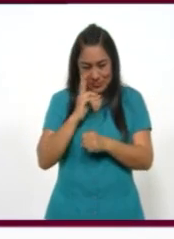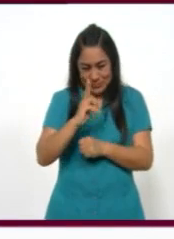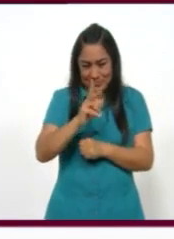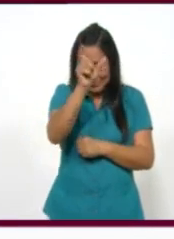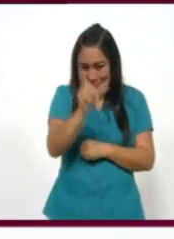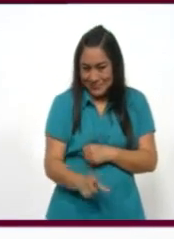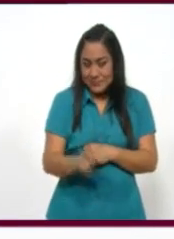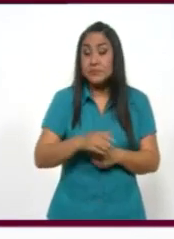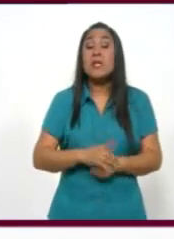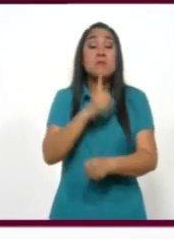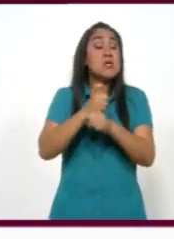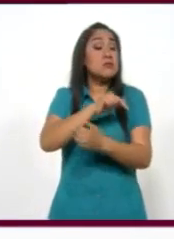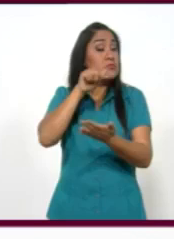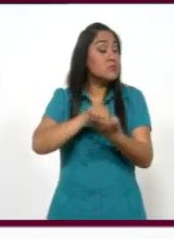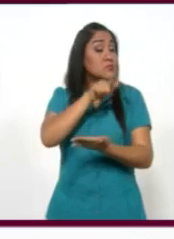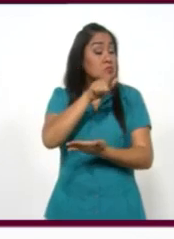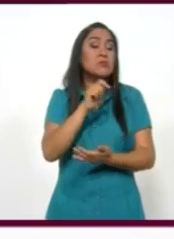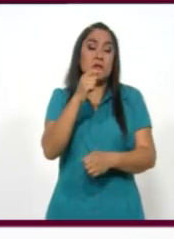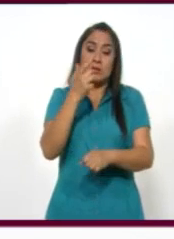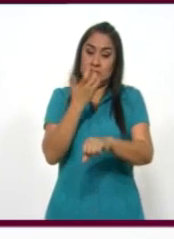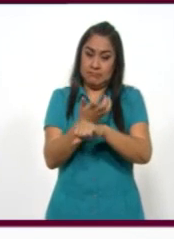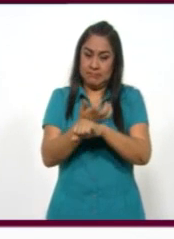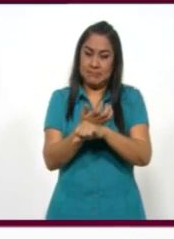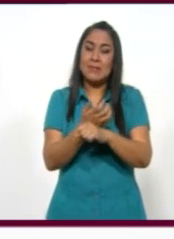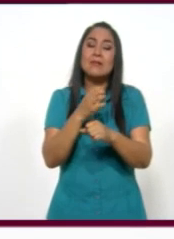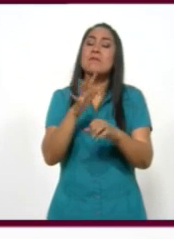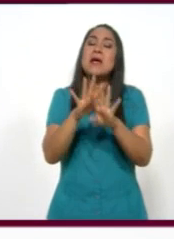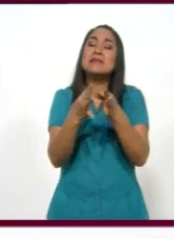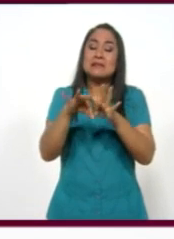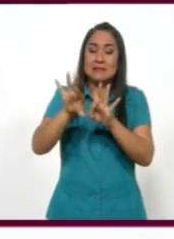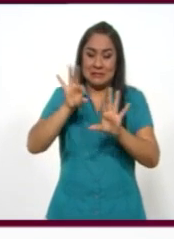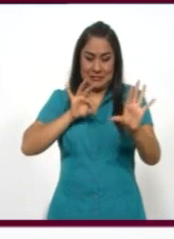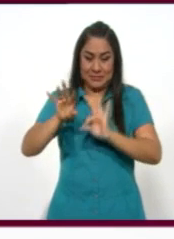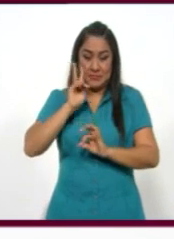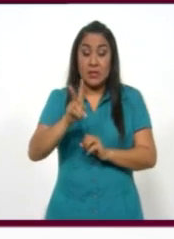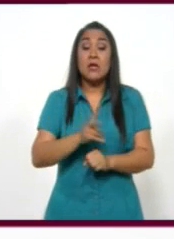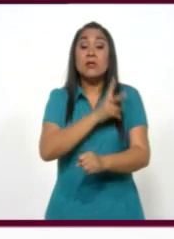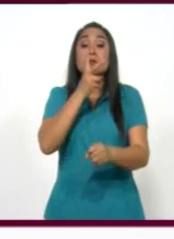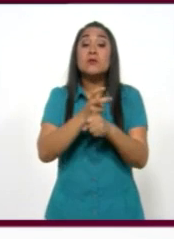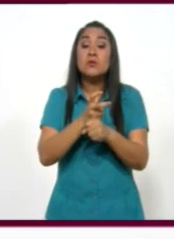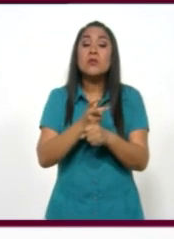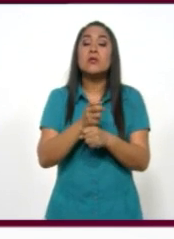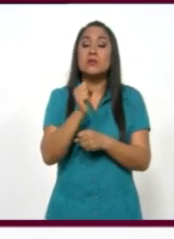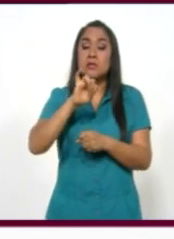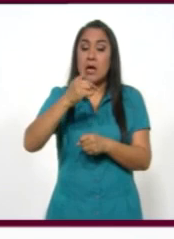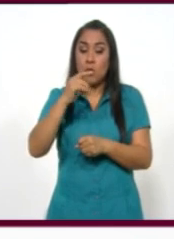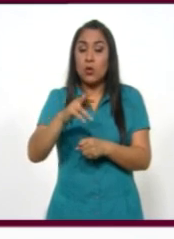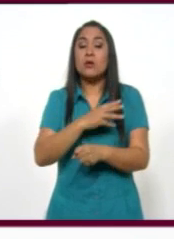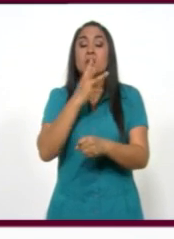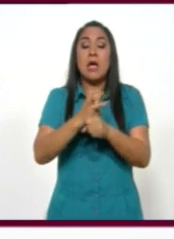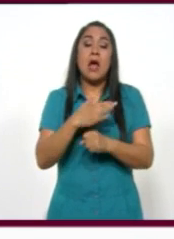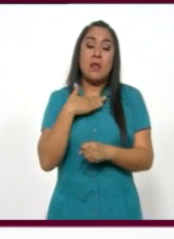El primer lugar lo tiene Estados Unidos. Nada más pusimos aquí los más importantes, Adriana. Segundo, Singapur. Tercero,